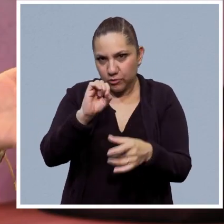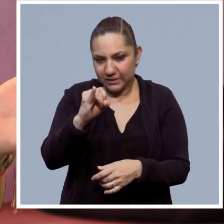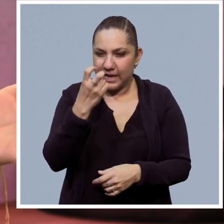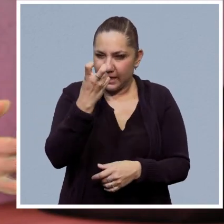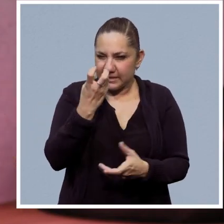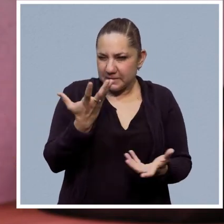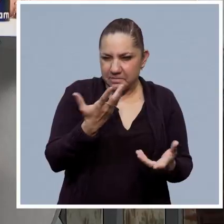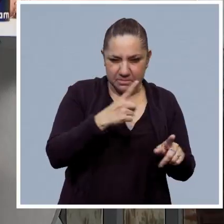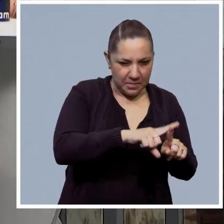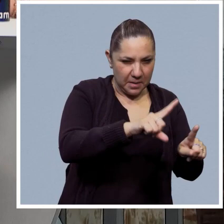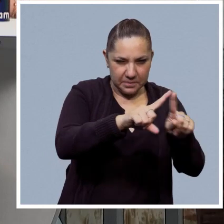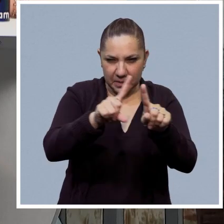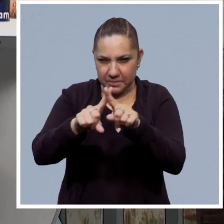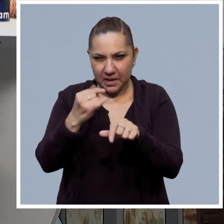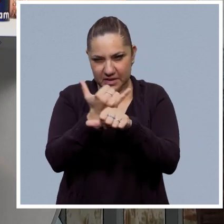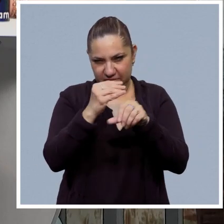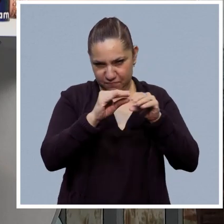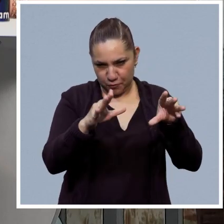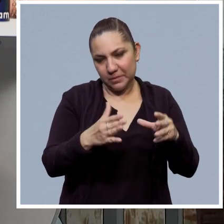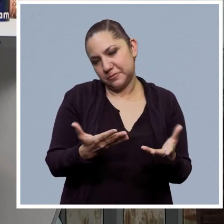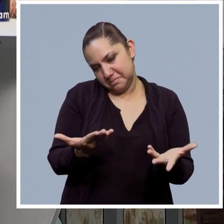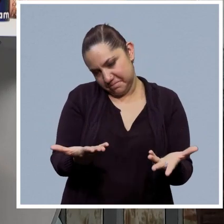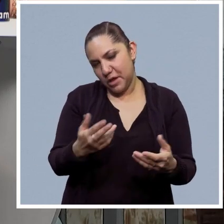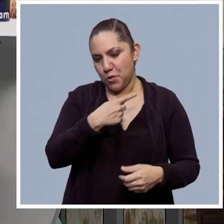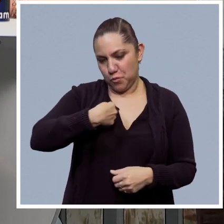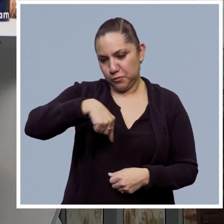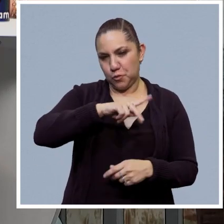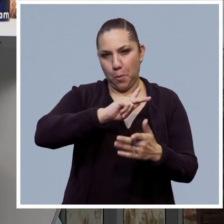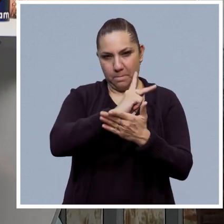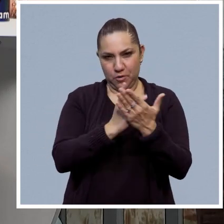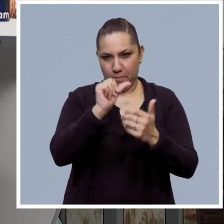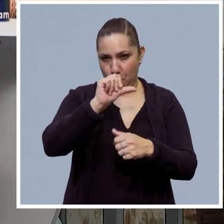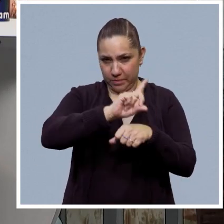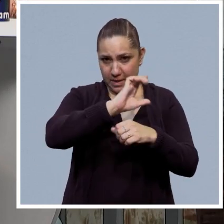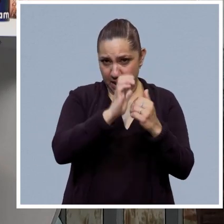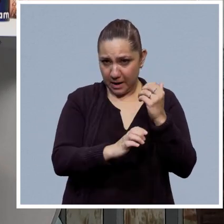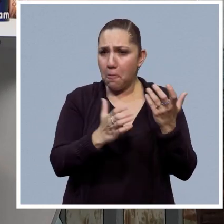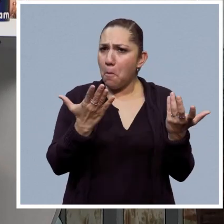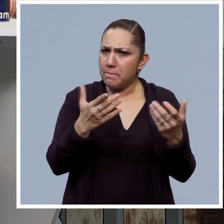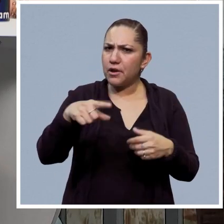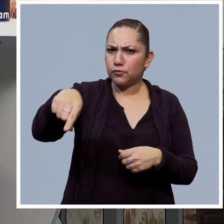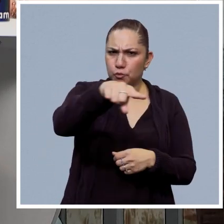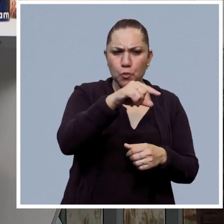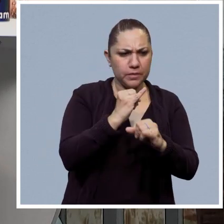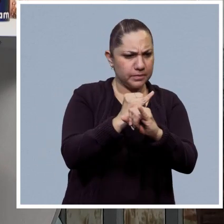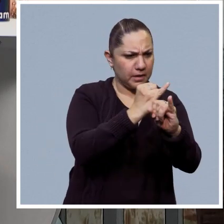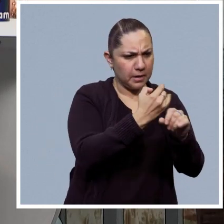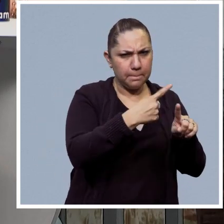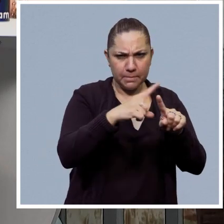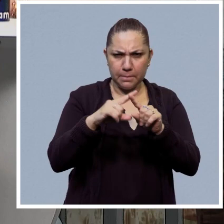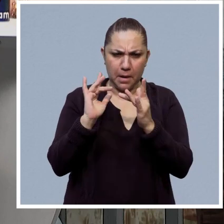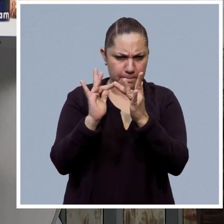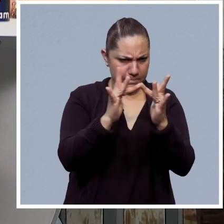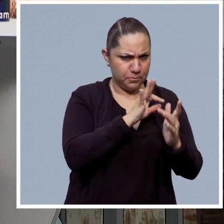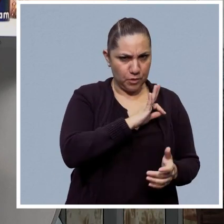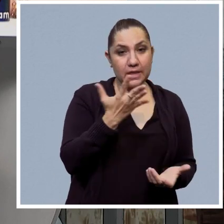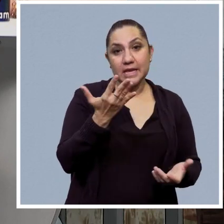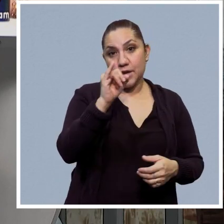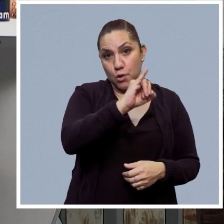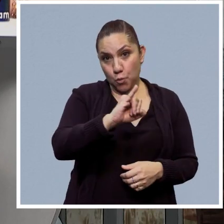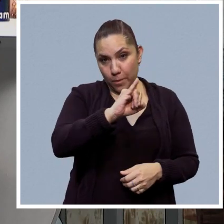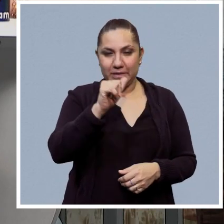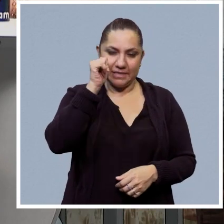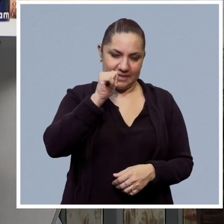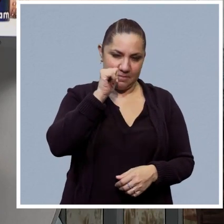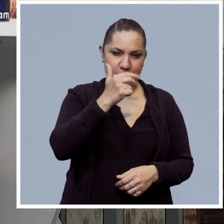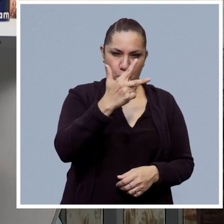información es como vamos llegando al final de nuestro programa, pero les recordamos que la invitación siempre está abierta para que nos sigan en nuestras redes sociales y también que tenemos una